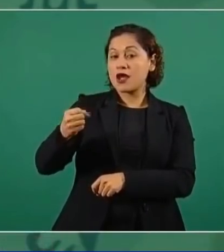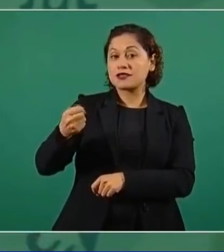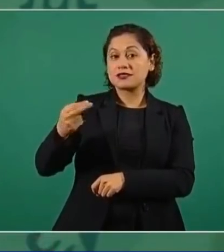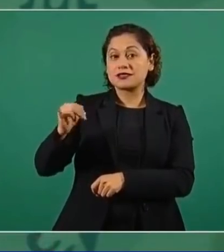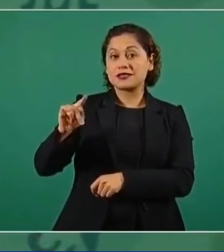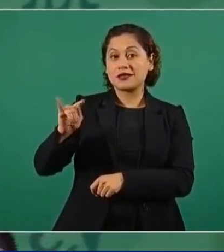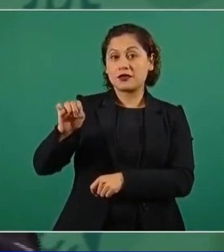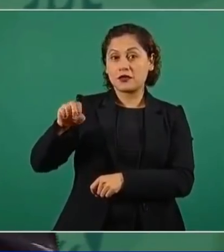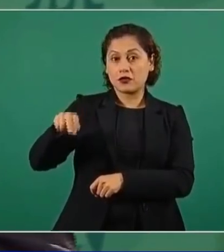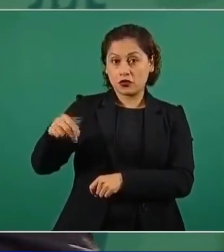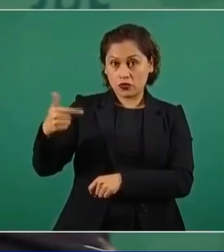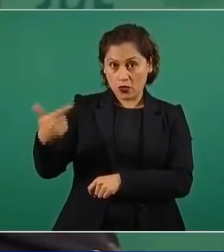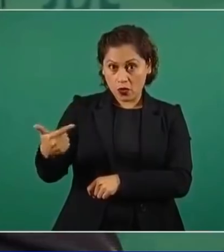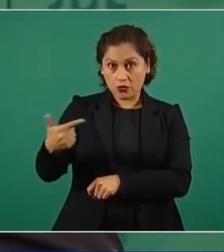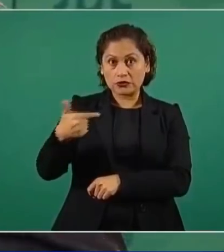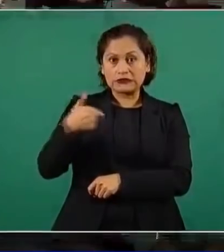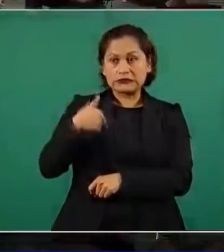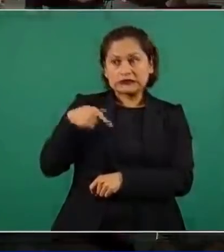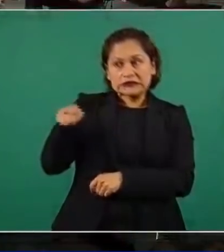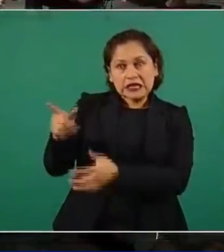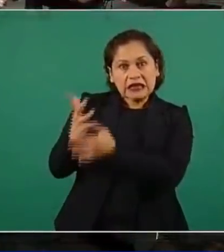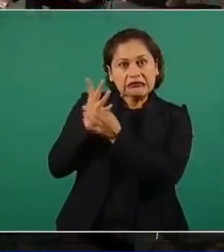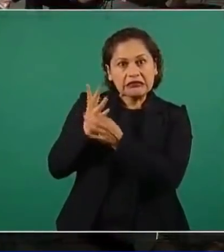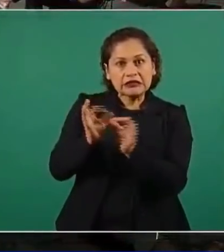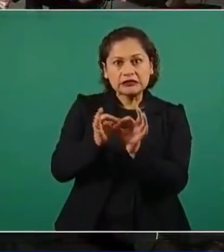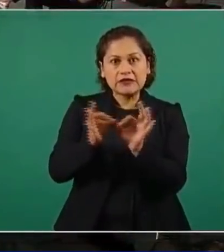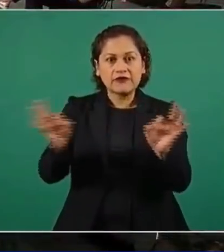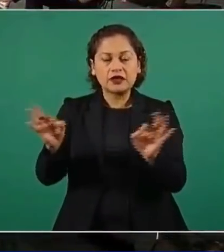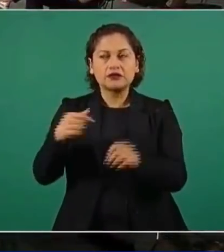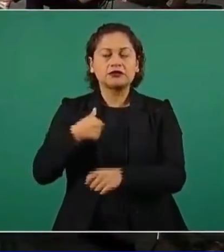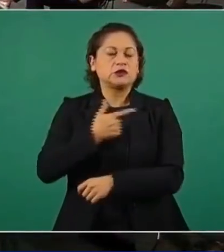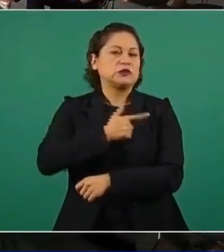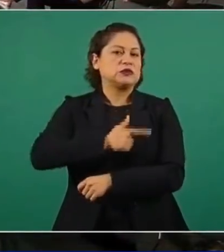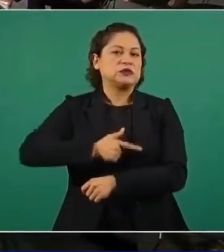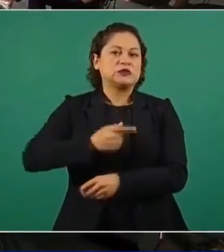ojalá y la podamos conseguir.